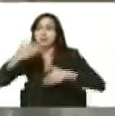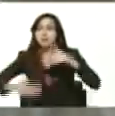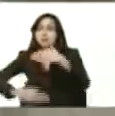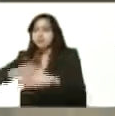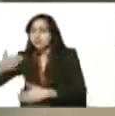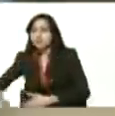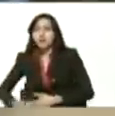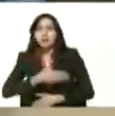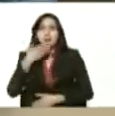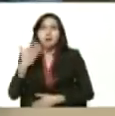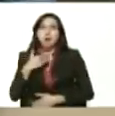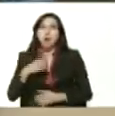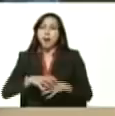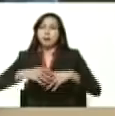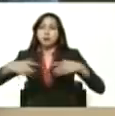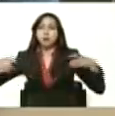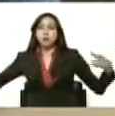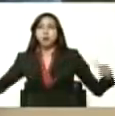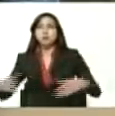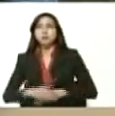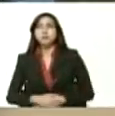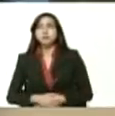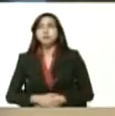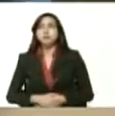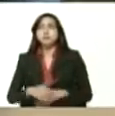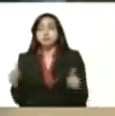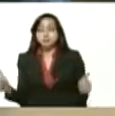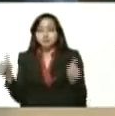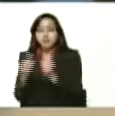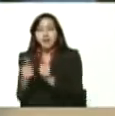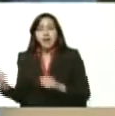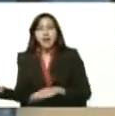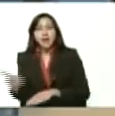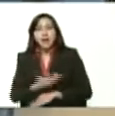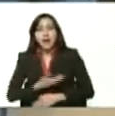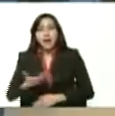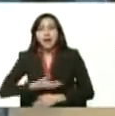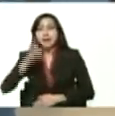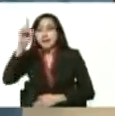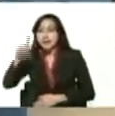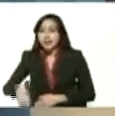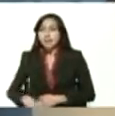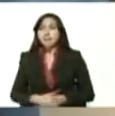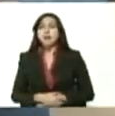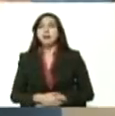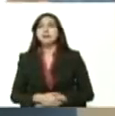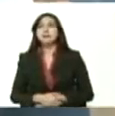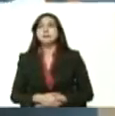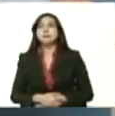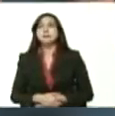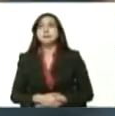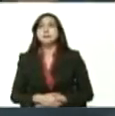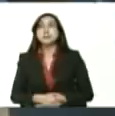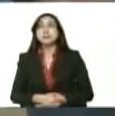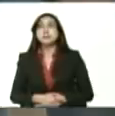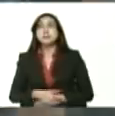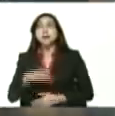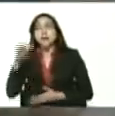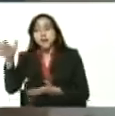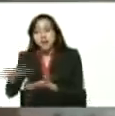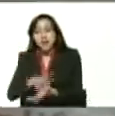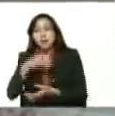está conmigo bueno el alcalde del municipio Francisco Grateror está también Guillermo Mujica productor